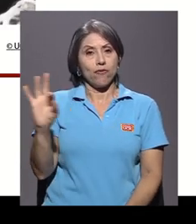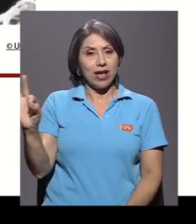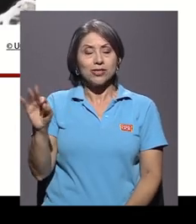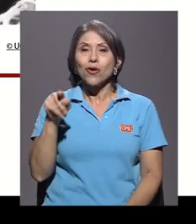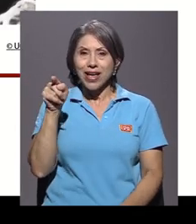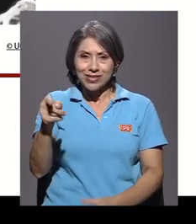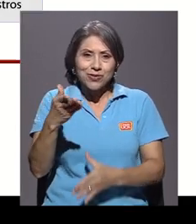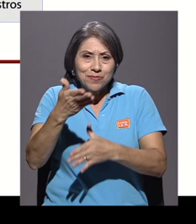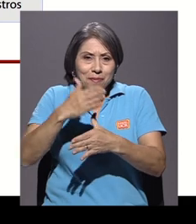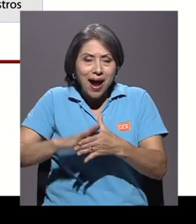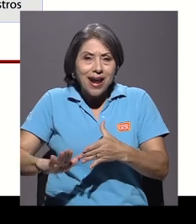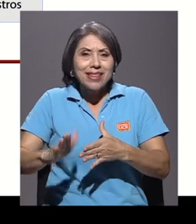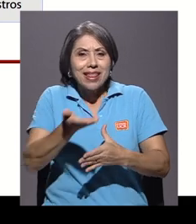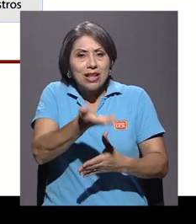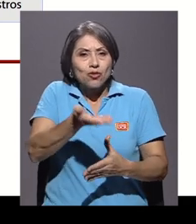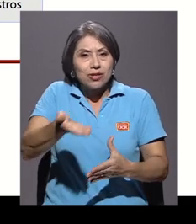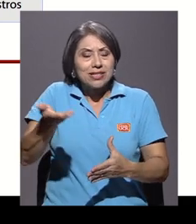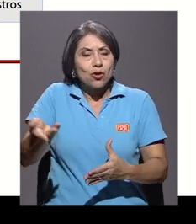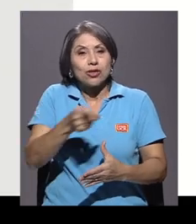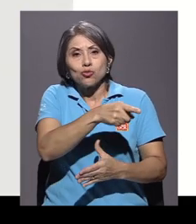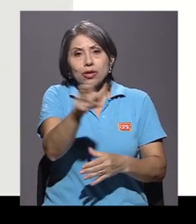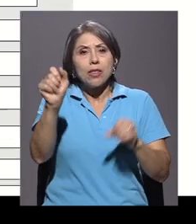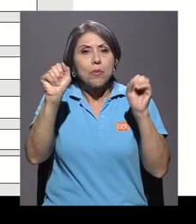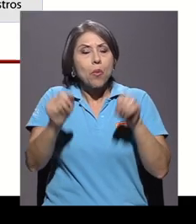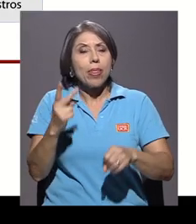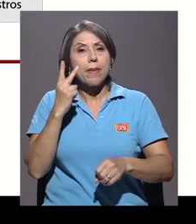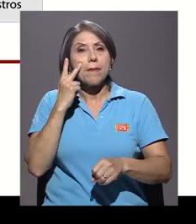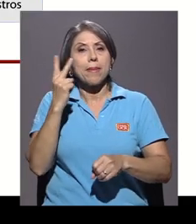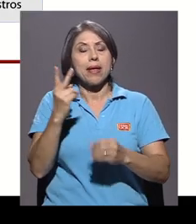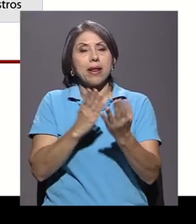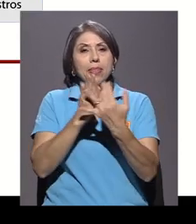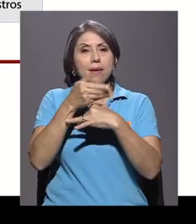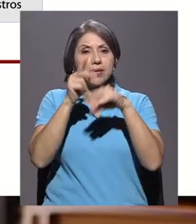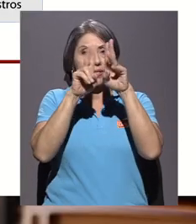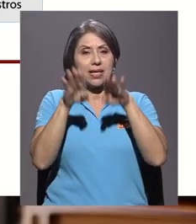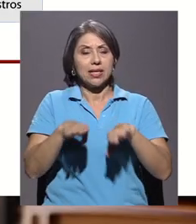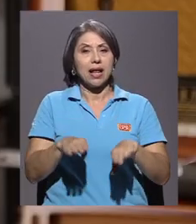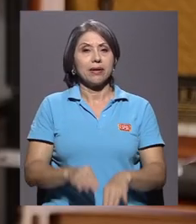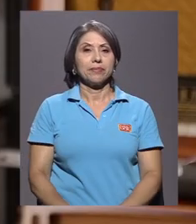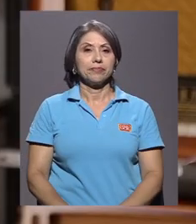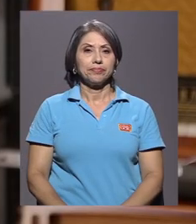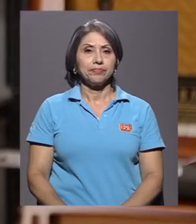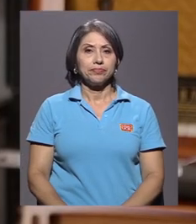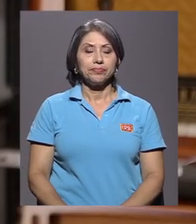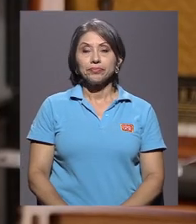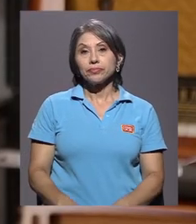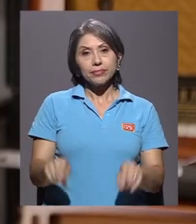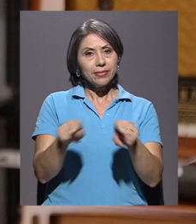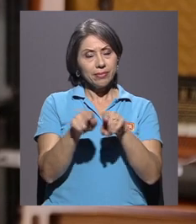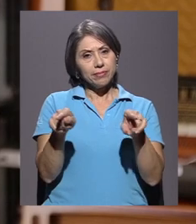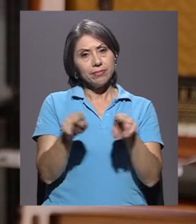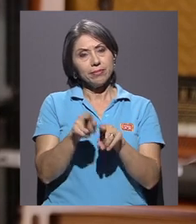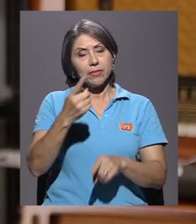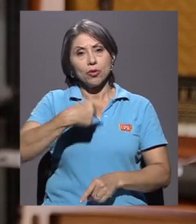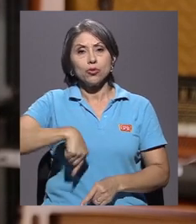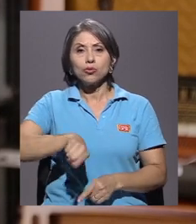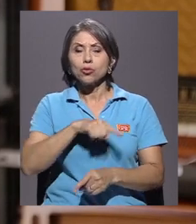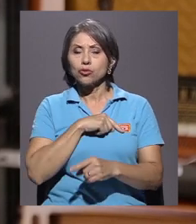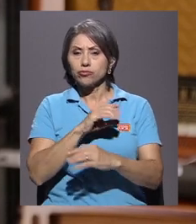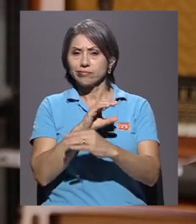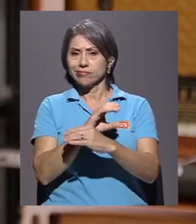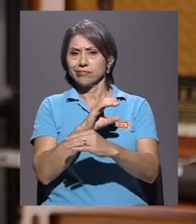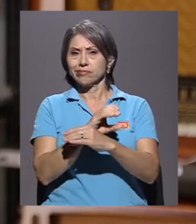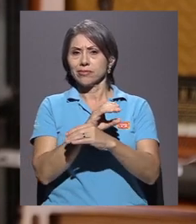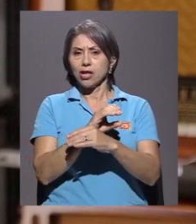parte de las colecciones que usted puede encontrar de manera digital. También tenemos bajo nuestra custodia la